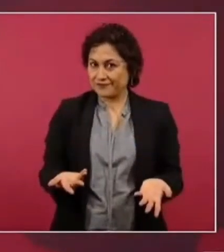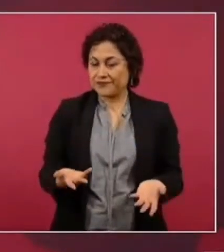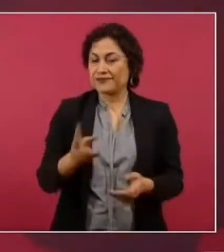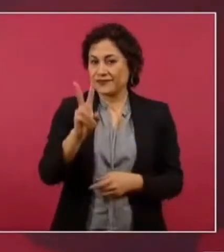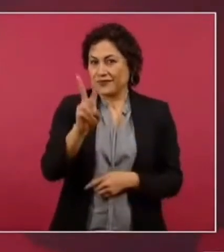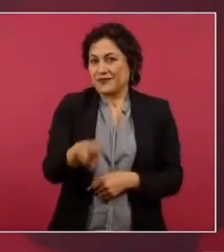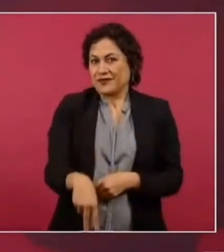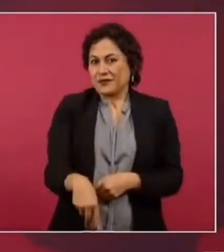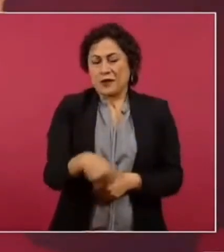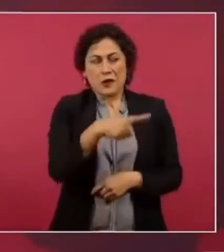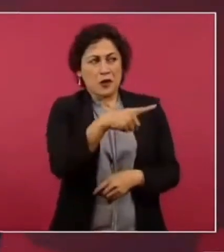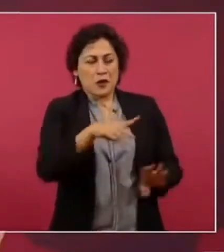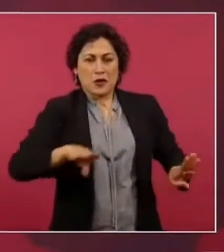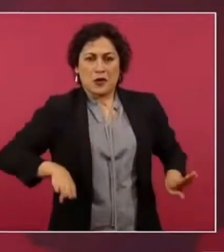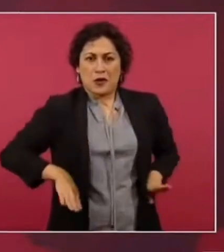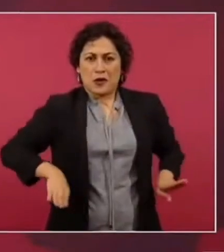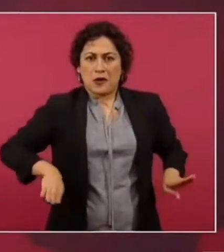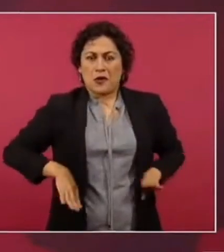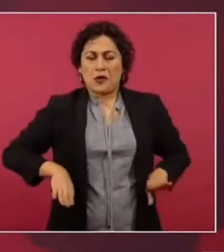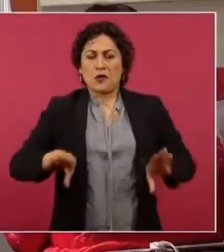además decimonónica